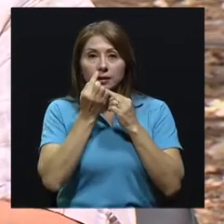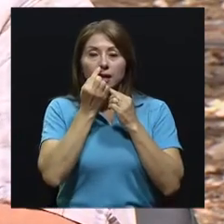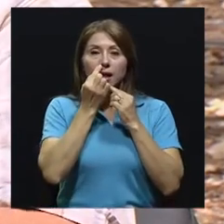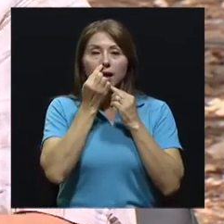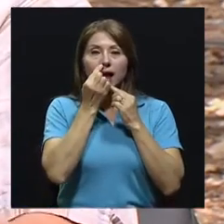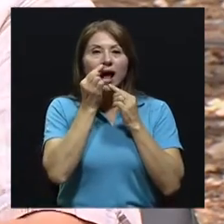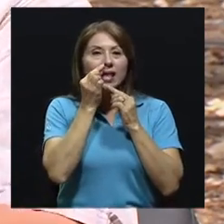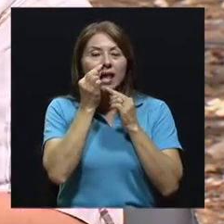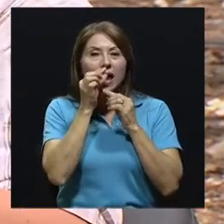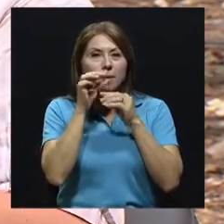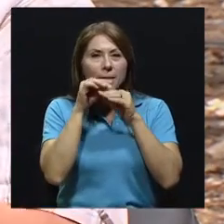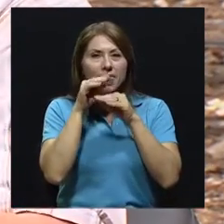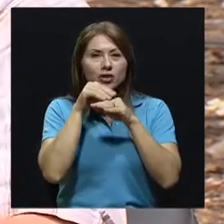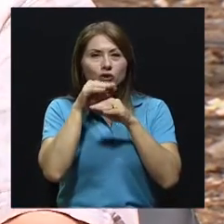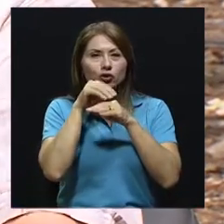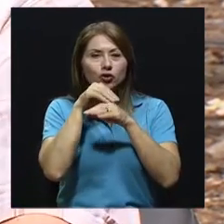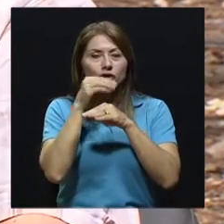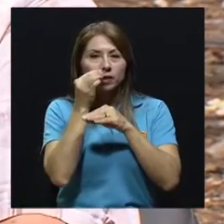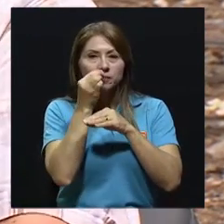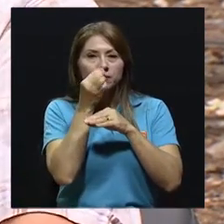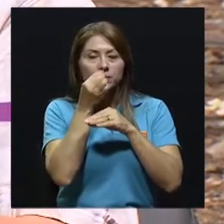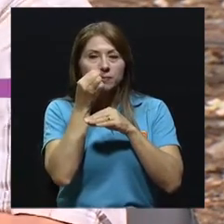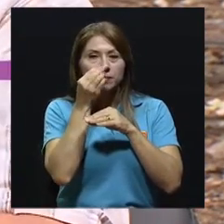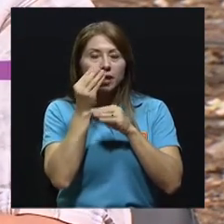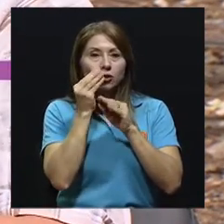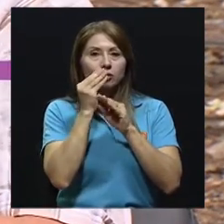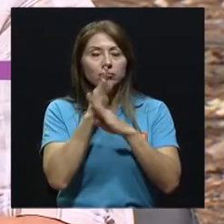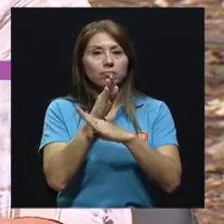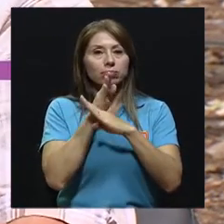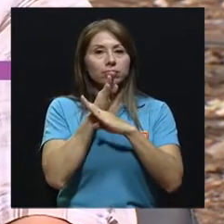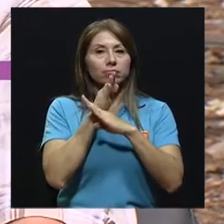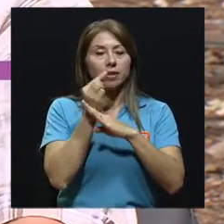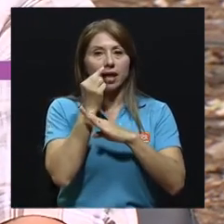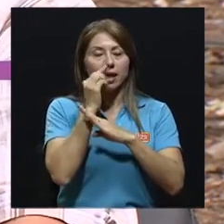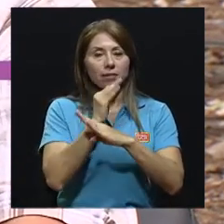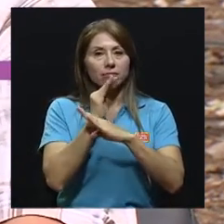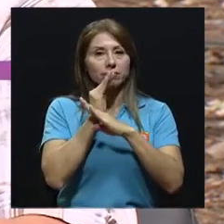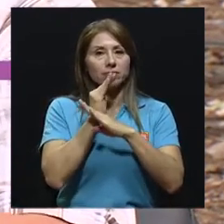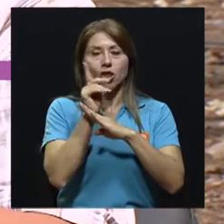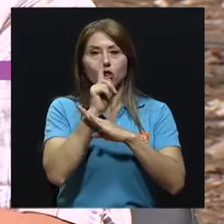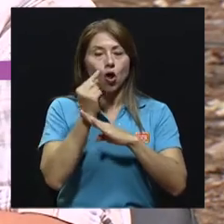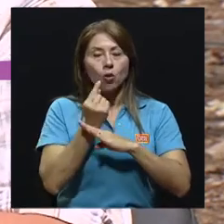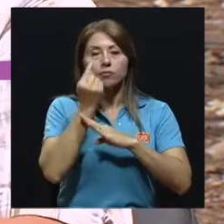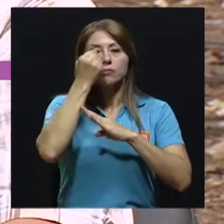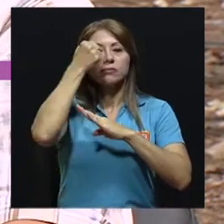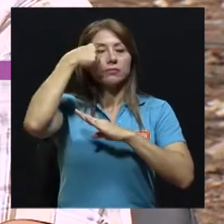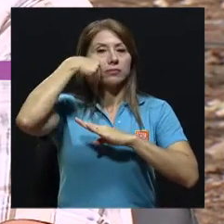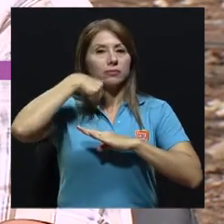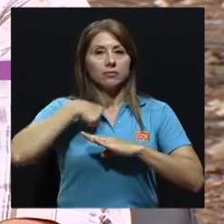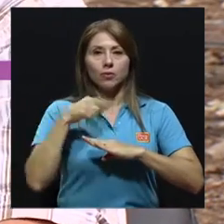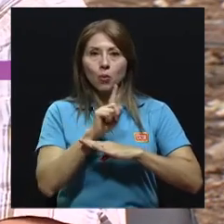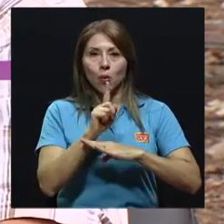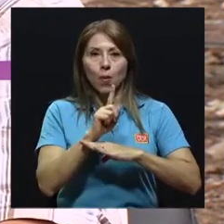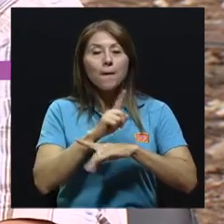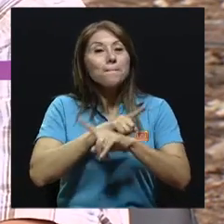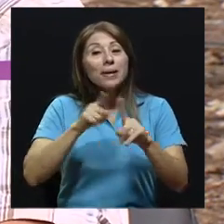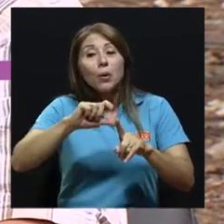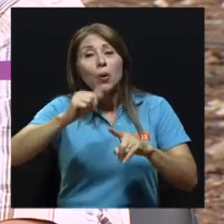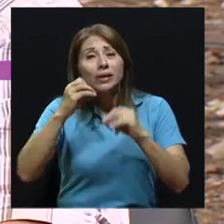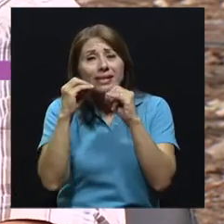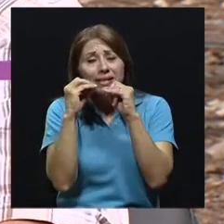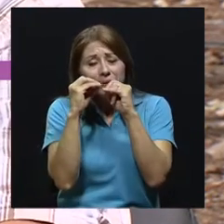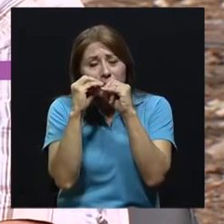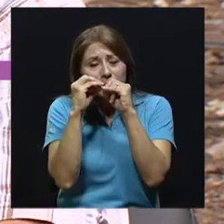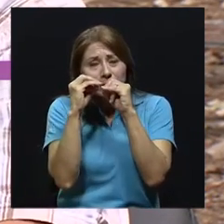mucosa también de la nariz, que es una defensa natural contra ese tipo de partículas. Pero las partículas más finas, bueno, pueden pasar